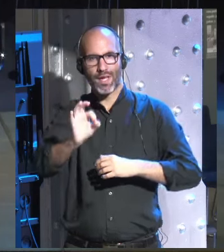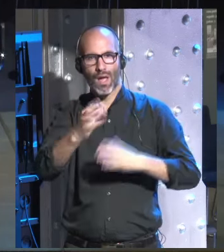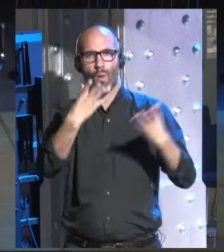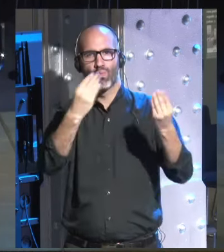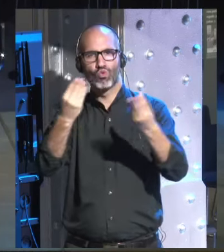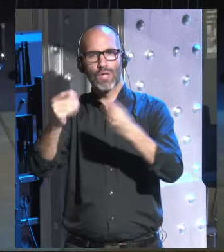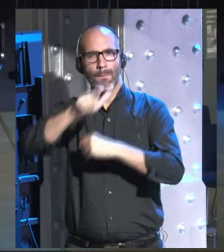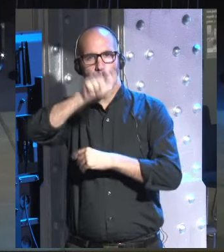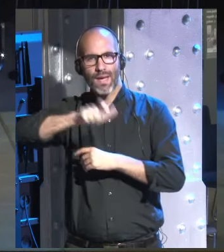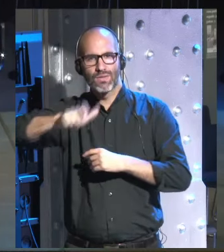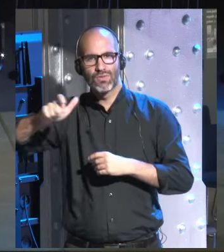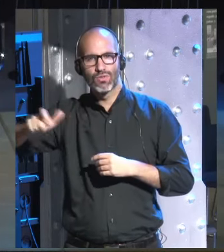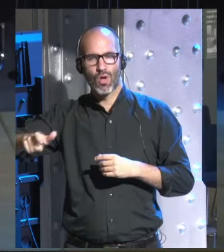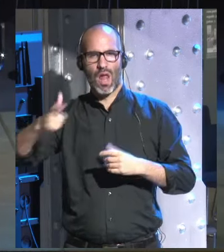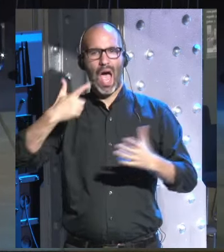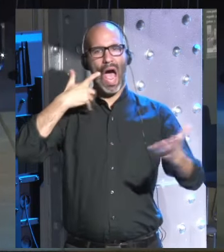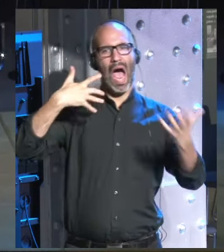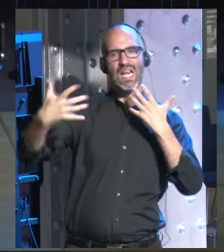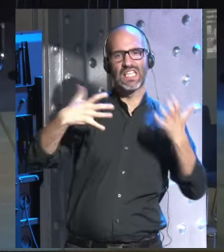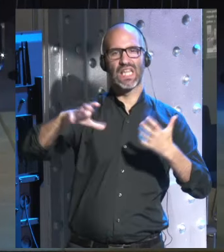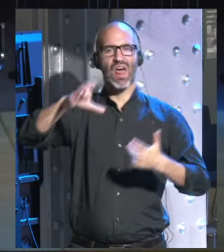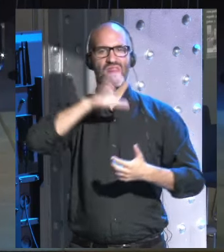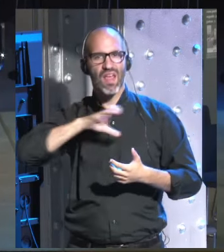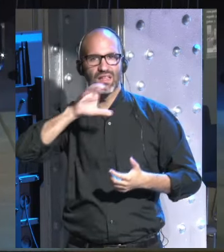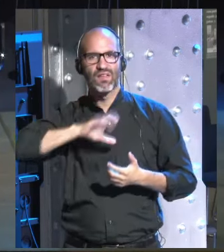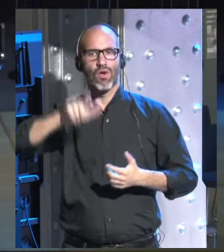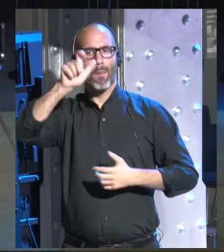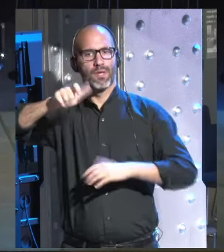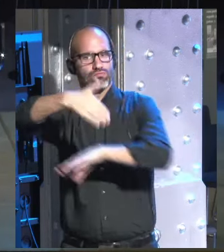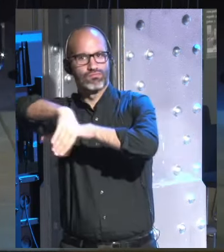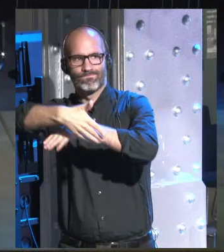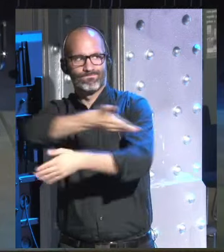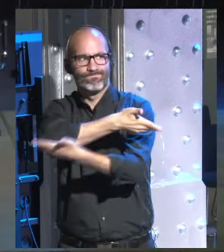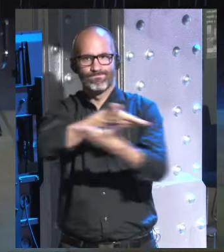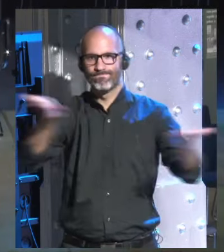personas artistas científicos gente de la calle